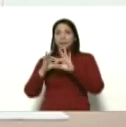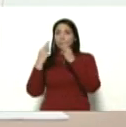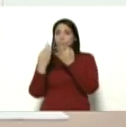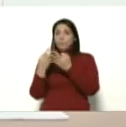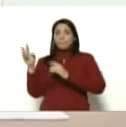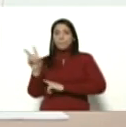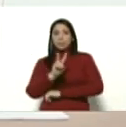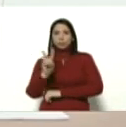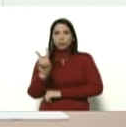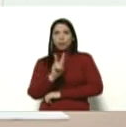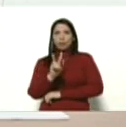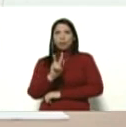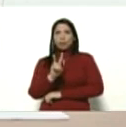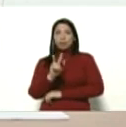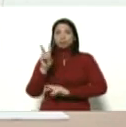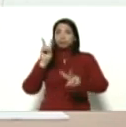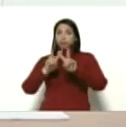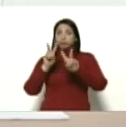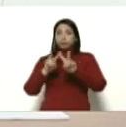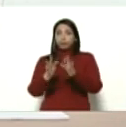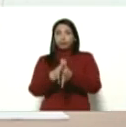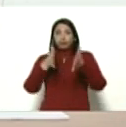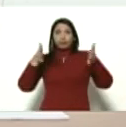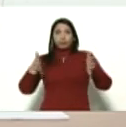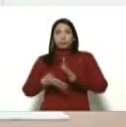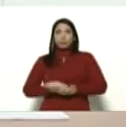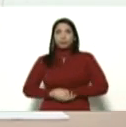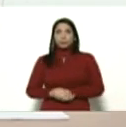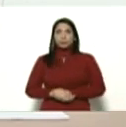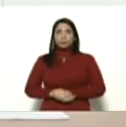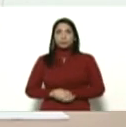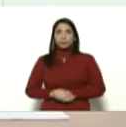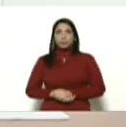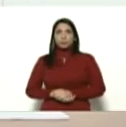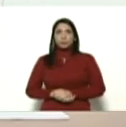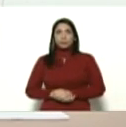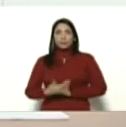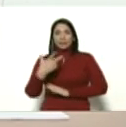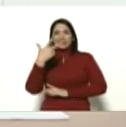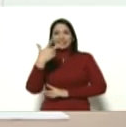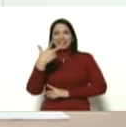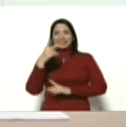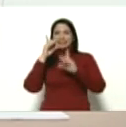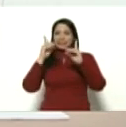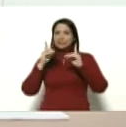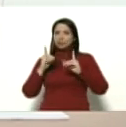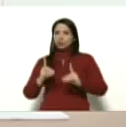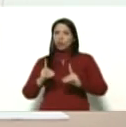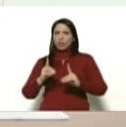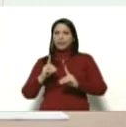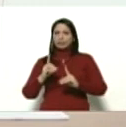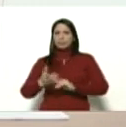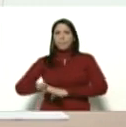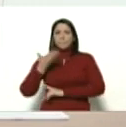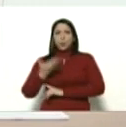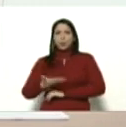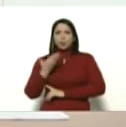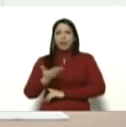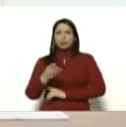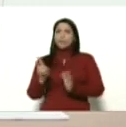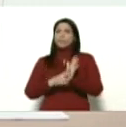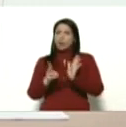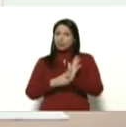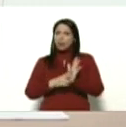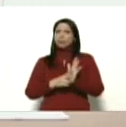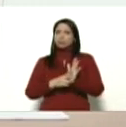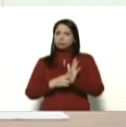venezolana, la gran misión vivienda Venezuela, aquí están tres decisiones claves, de verdad, me